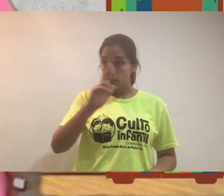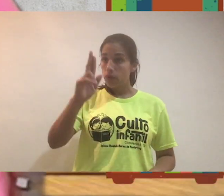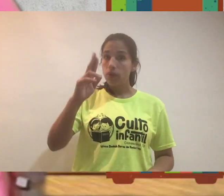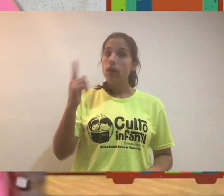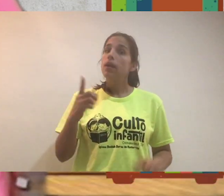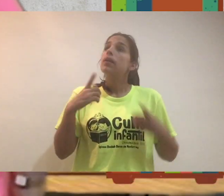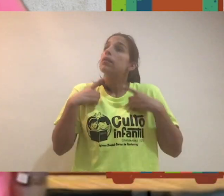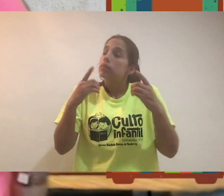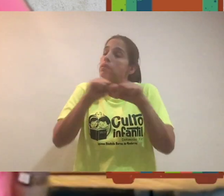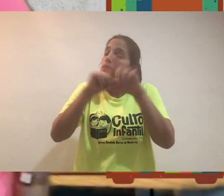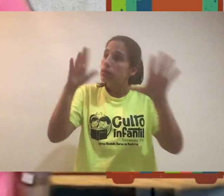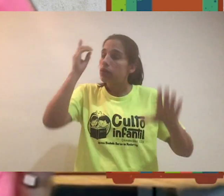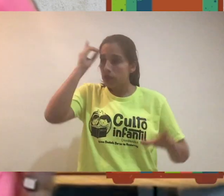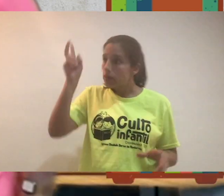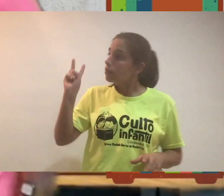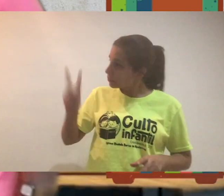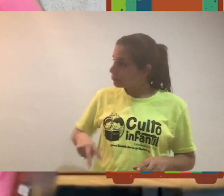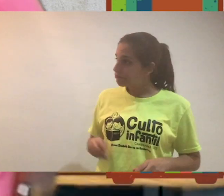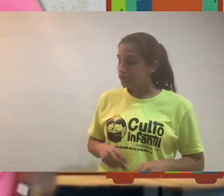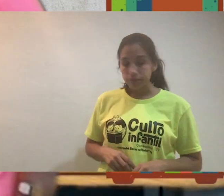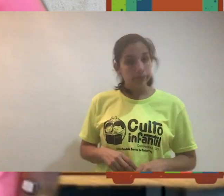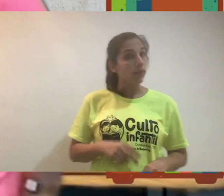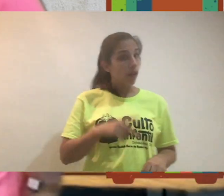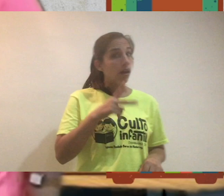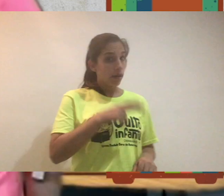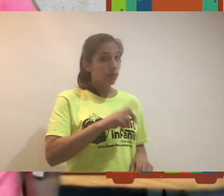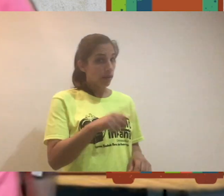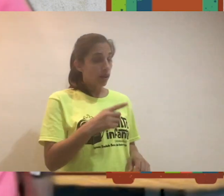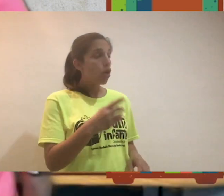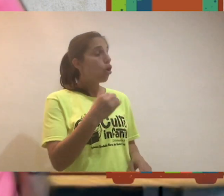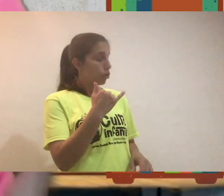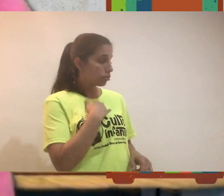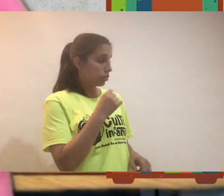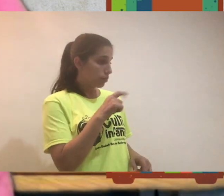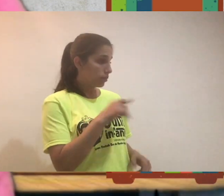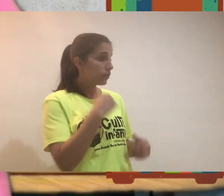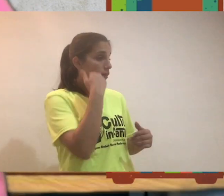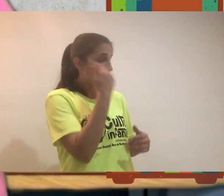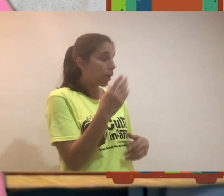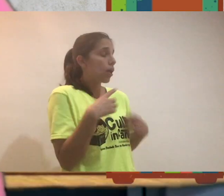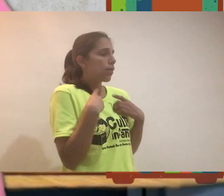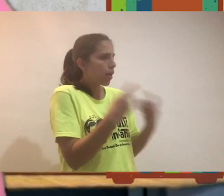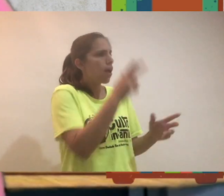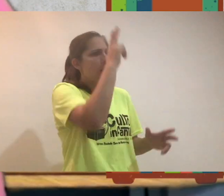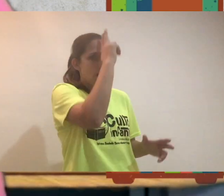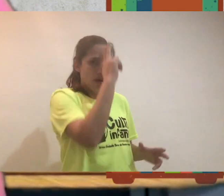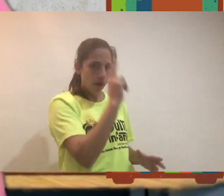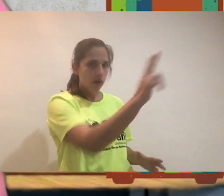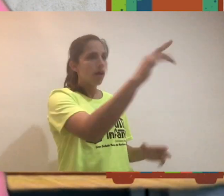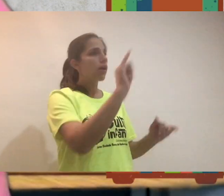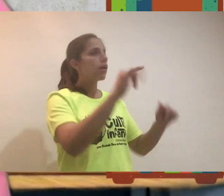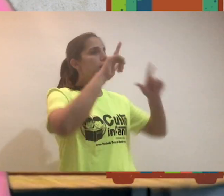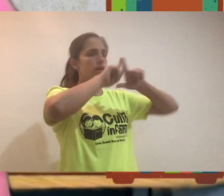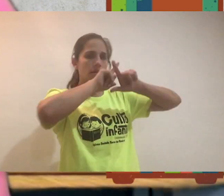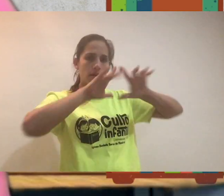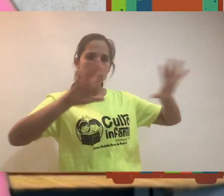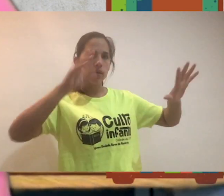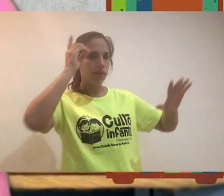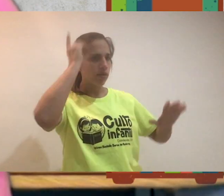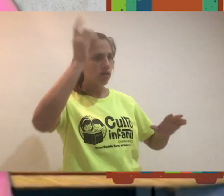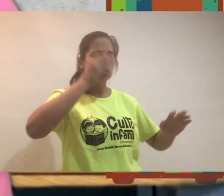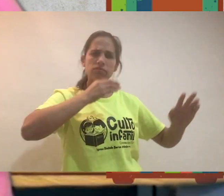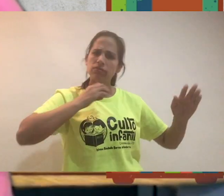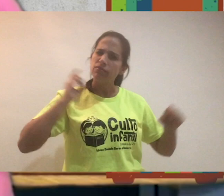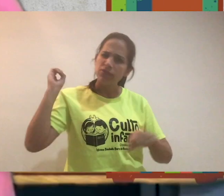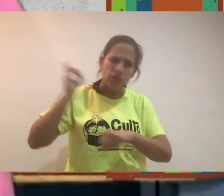No hay mayor honor que dar la gloria a Dios, ¿verdad? Así es. Yo también quiero darle la honra y la